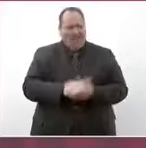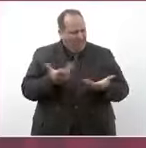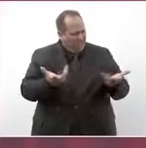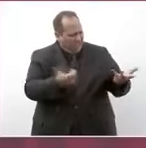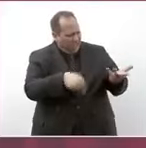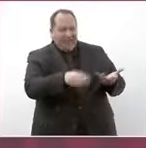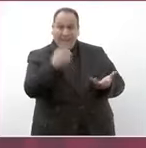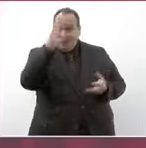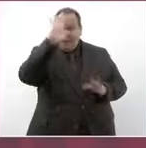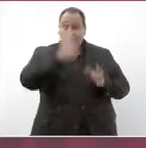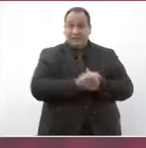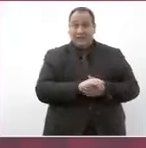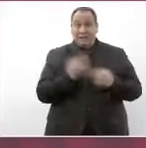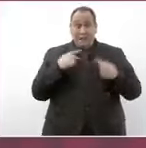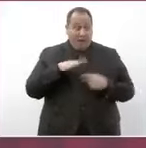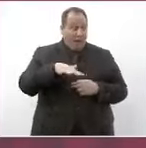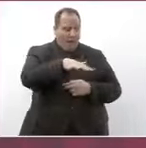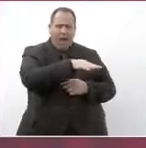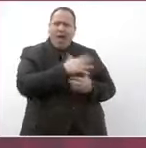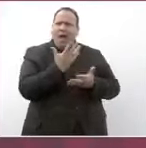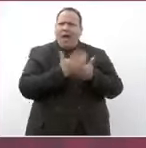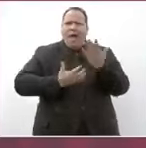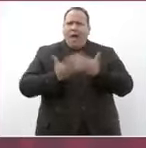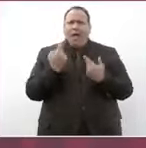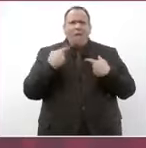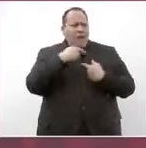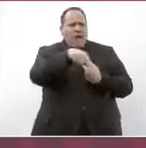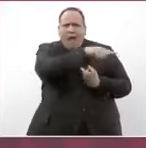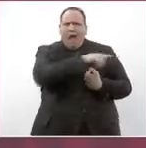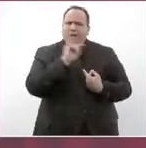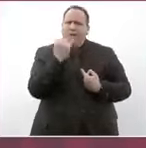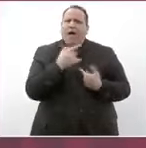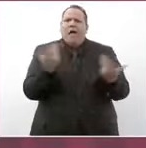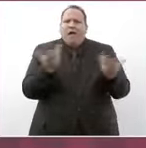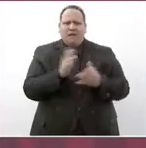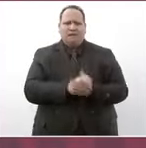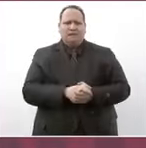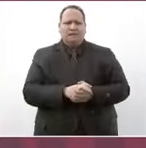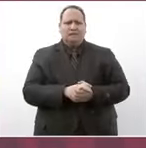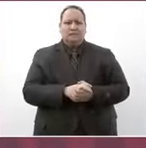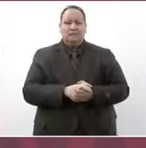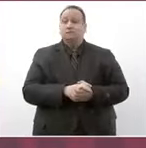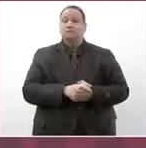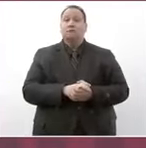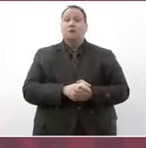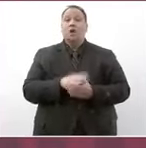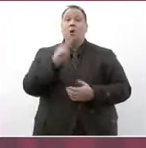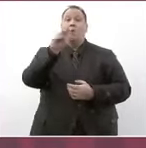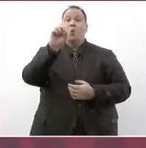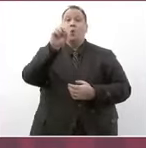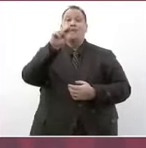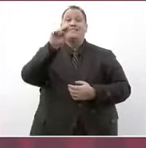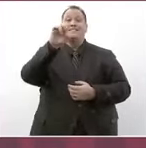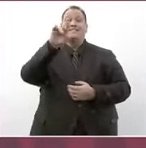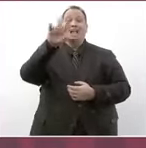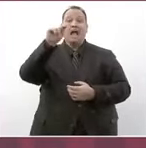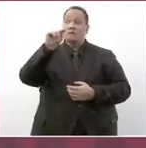los ciudadanos la gente de Tijuana elige a Montserrat